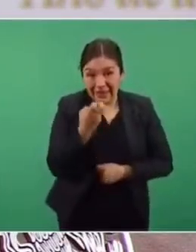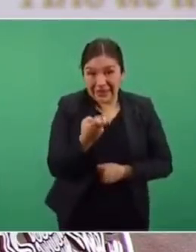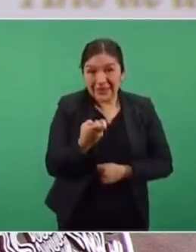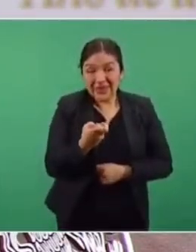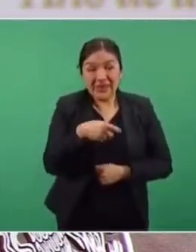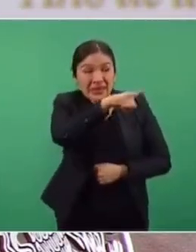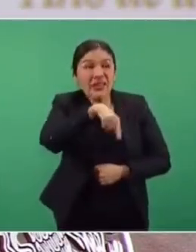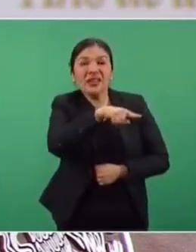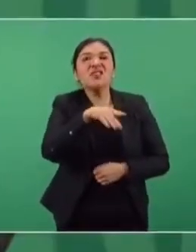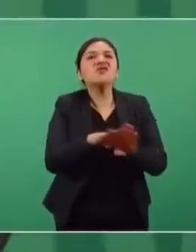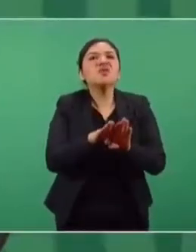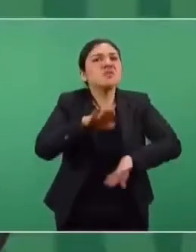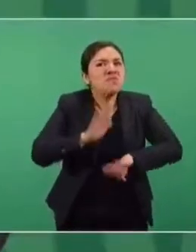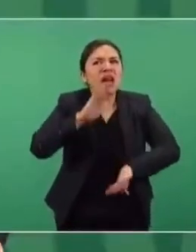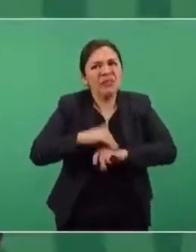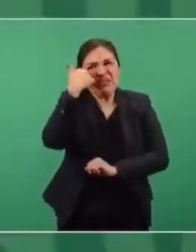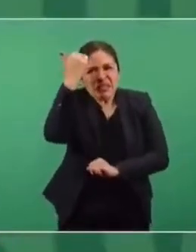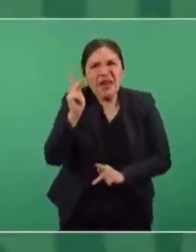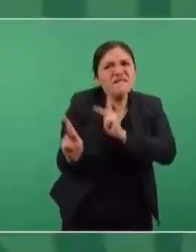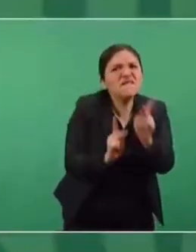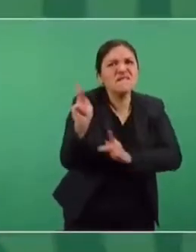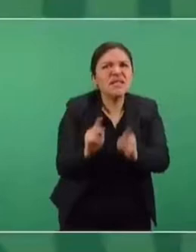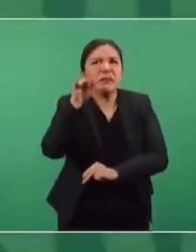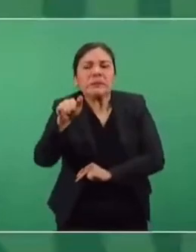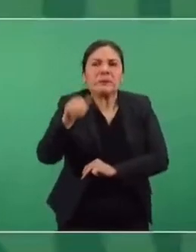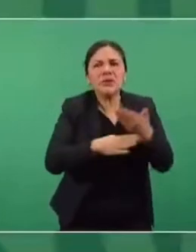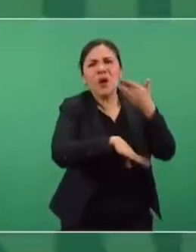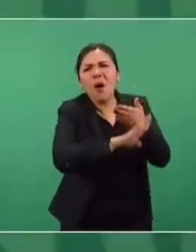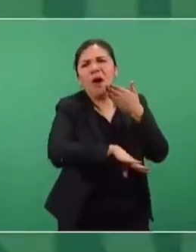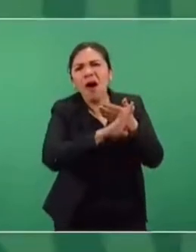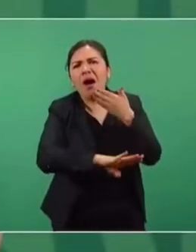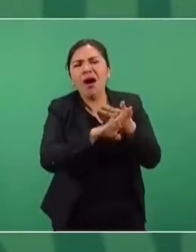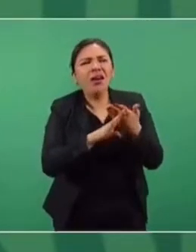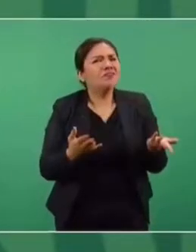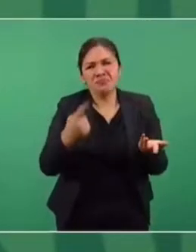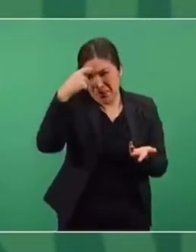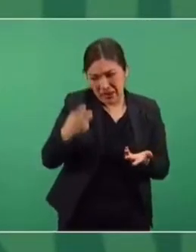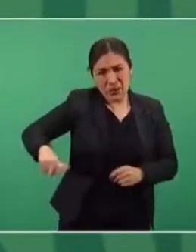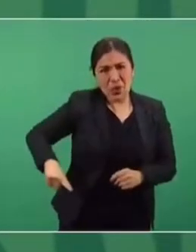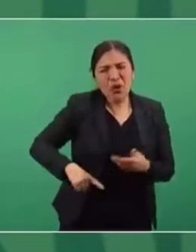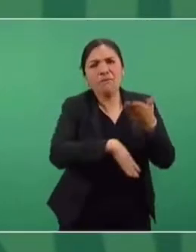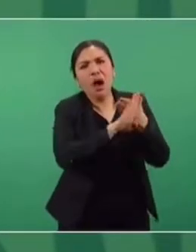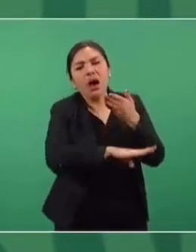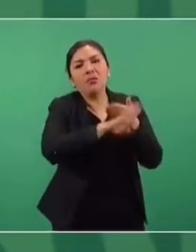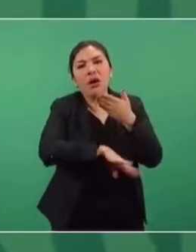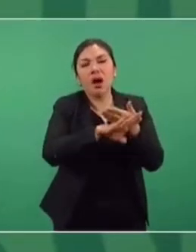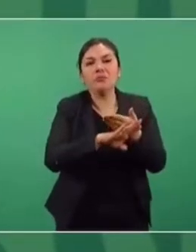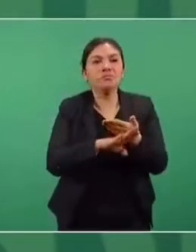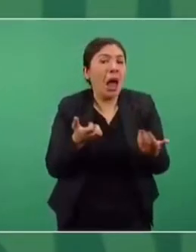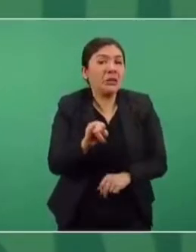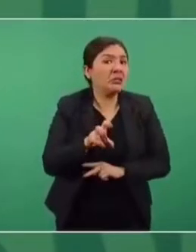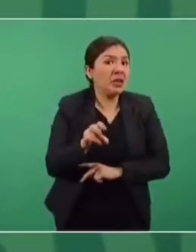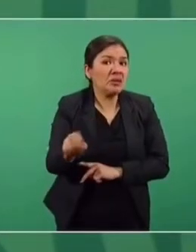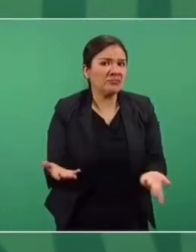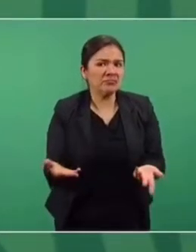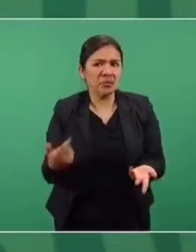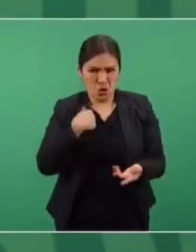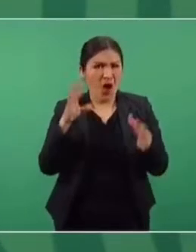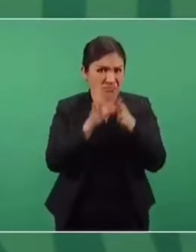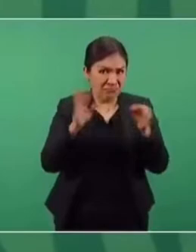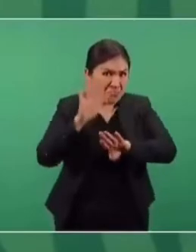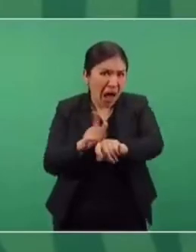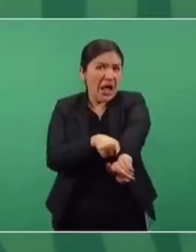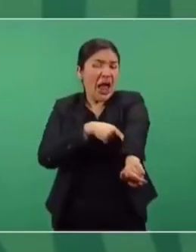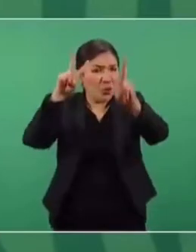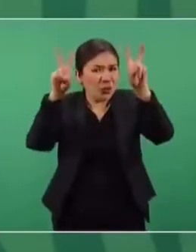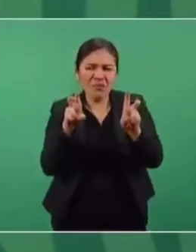cuestionando todo, atacando al gobierno constantemente. Entonces dije que no iba hablar mucho sobre